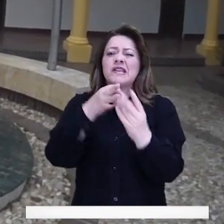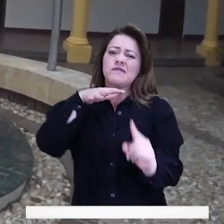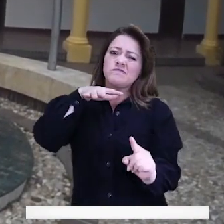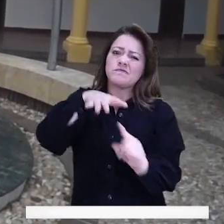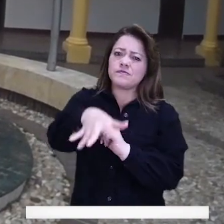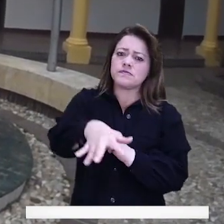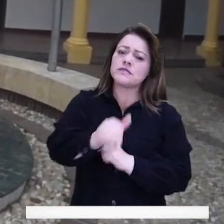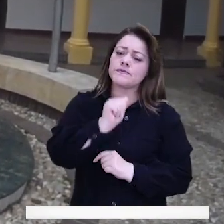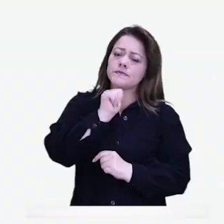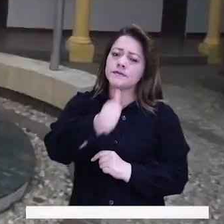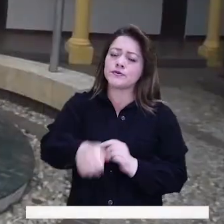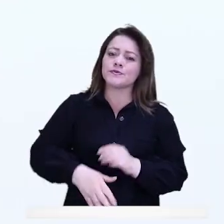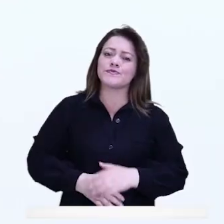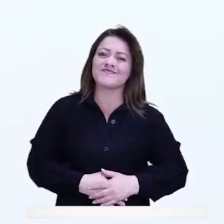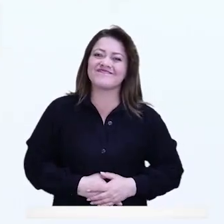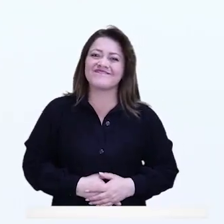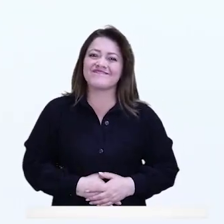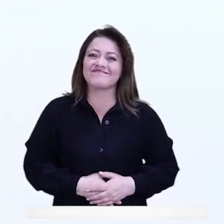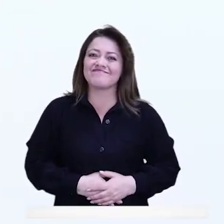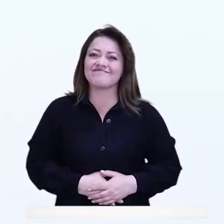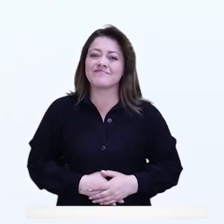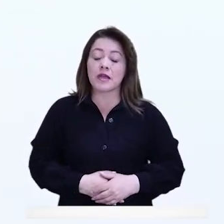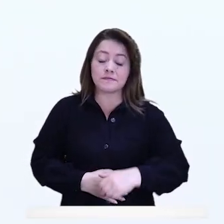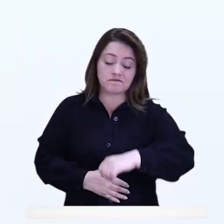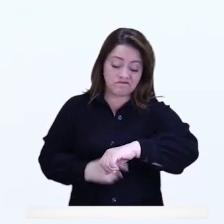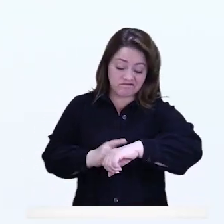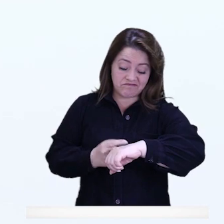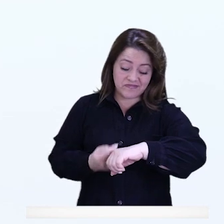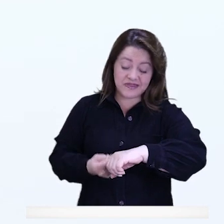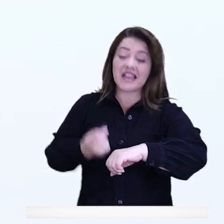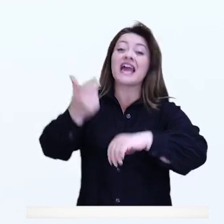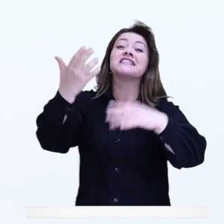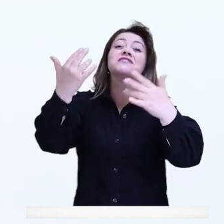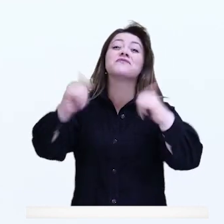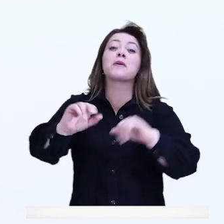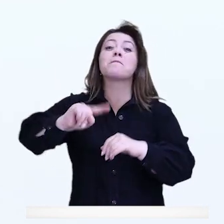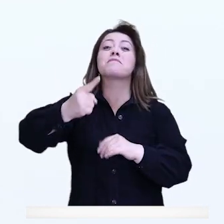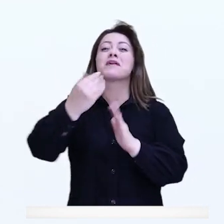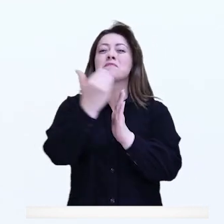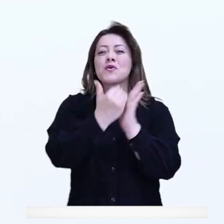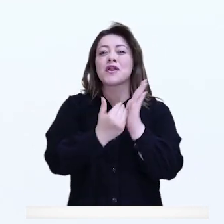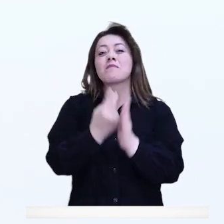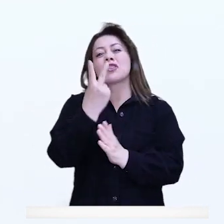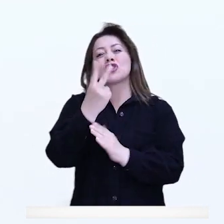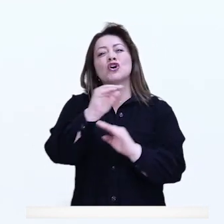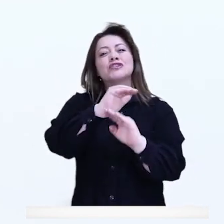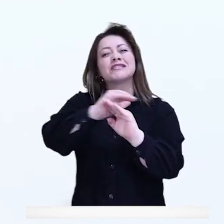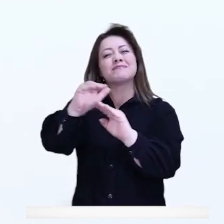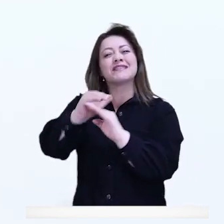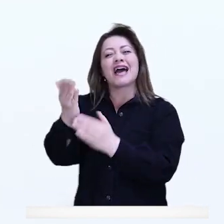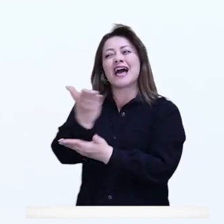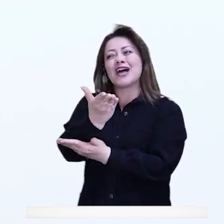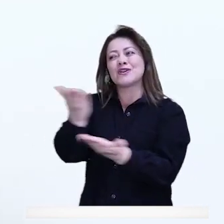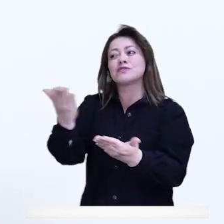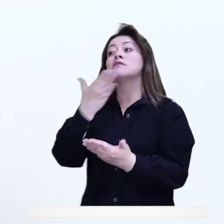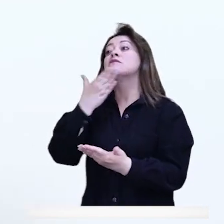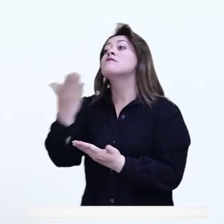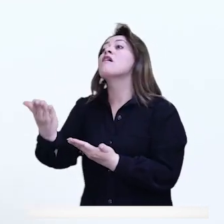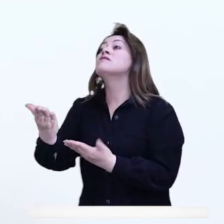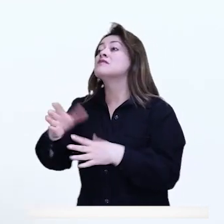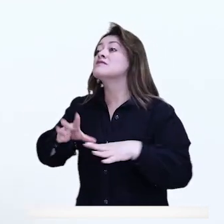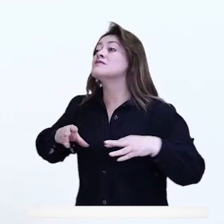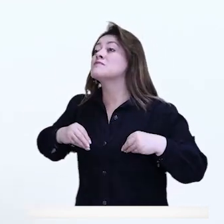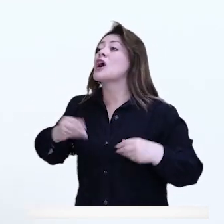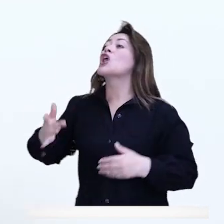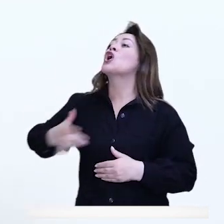núcleo de la familia. Vamos llegando al final de nuestro primer programa con dos invitados especiales. Gracias por